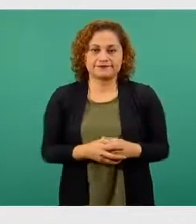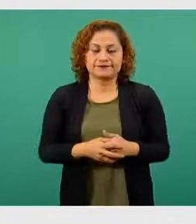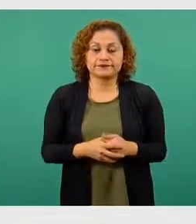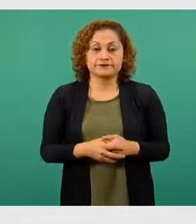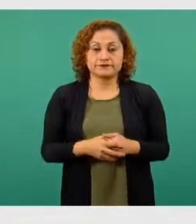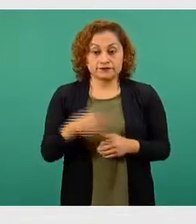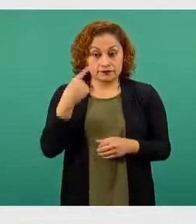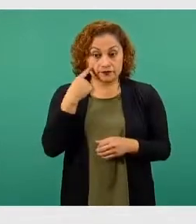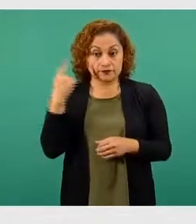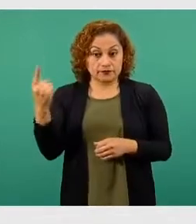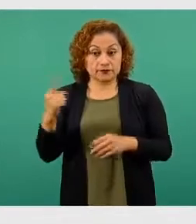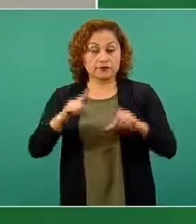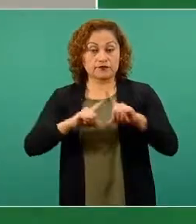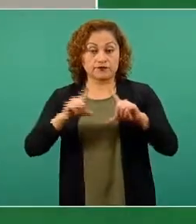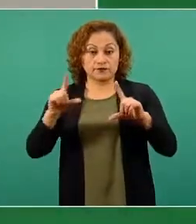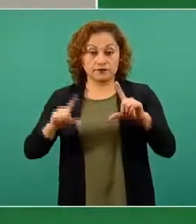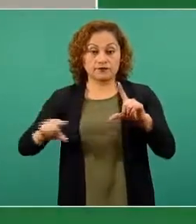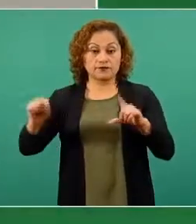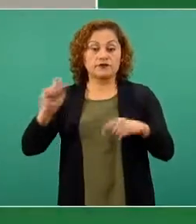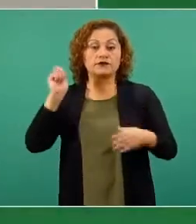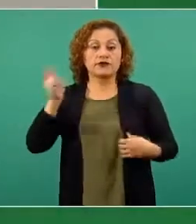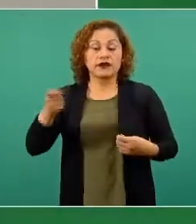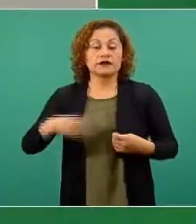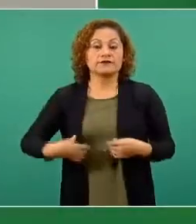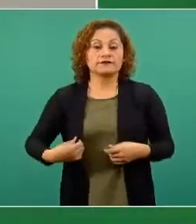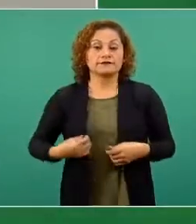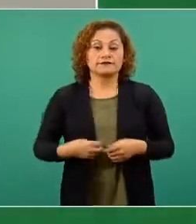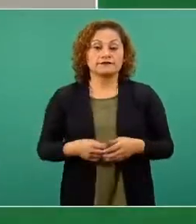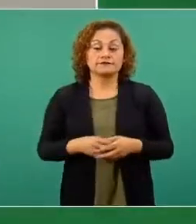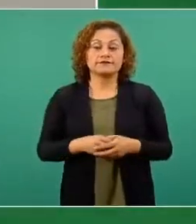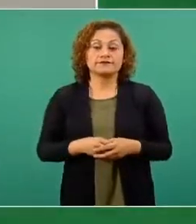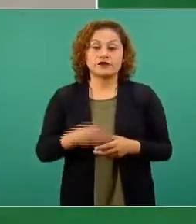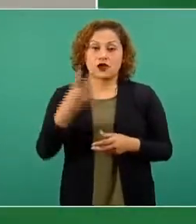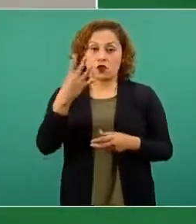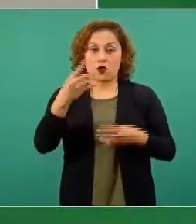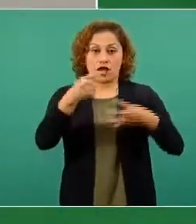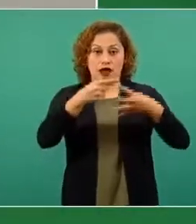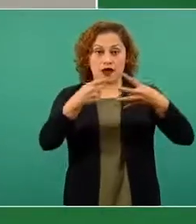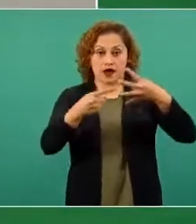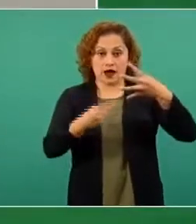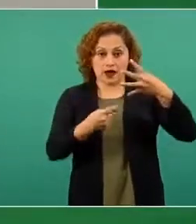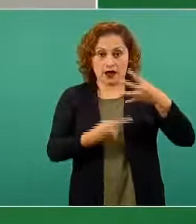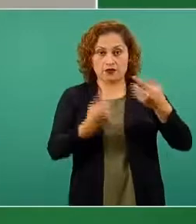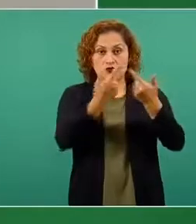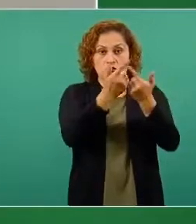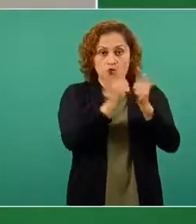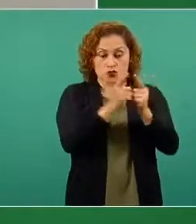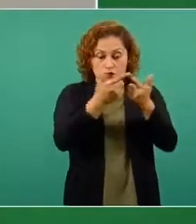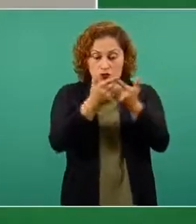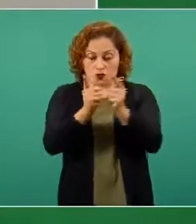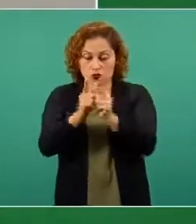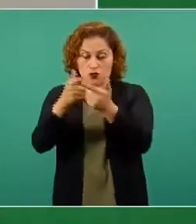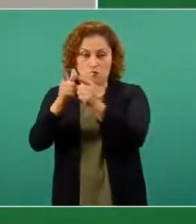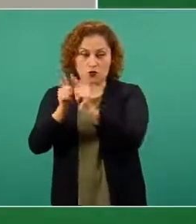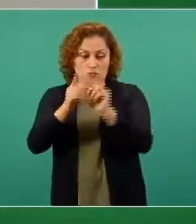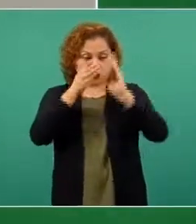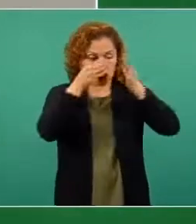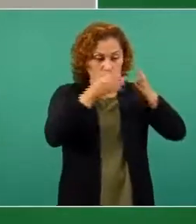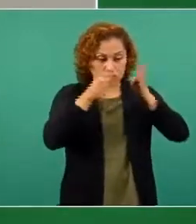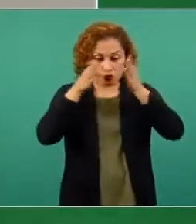Vemos en la diapositiva los cuatro grupos poblacionales que en su momento están en este momento accediendo a la